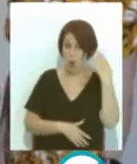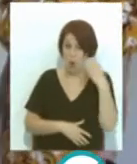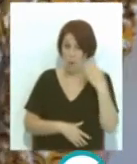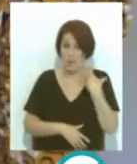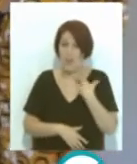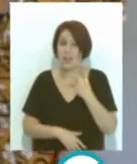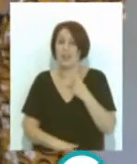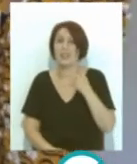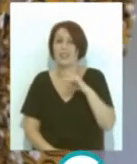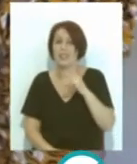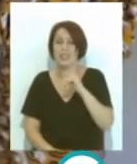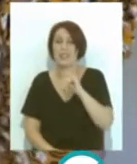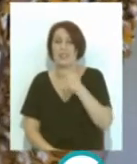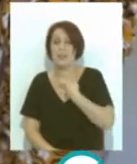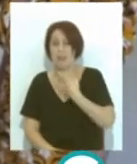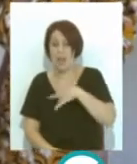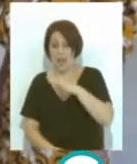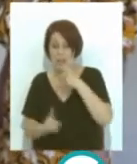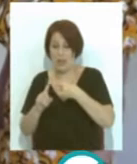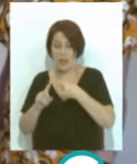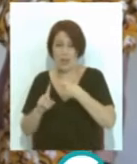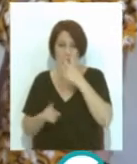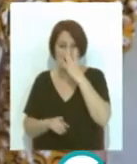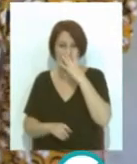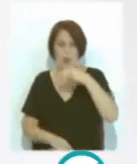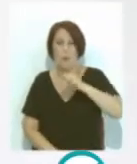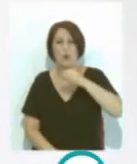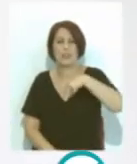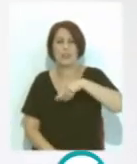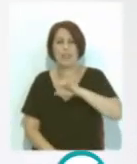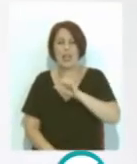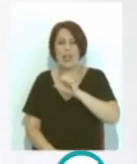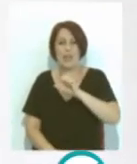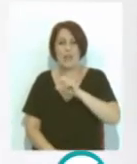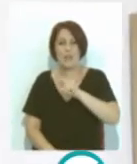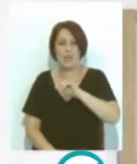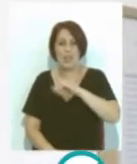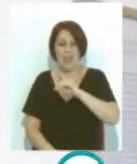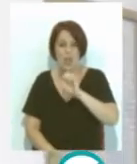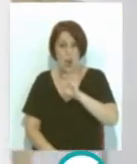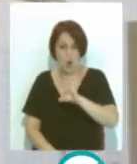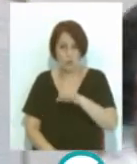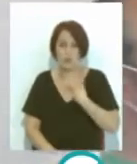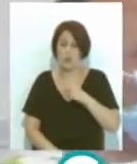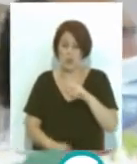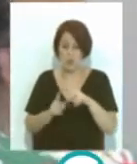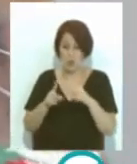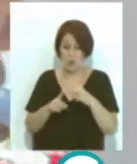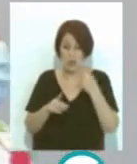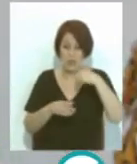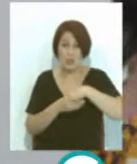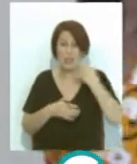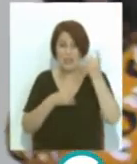Joaquín Hernández y el Carnaval en Montevideo de Alicia Teivo y José Arisi dos muestras que se sitúan dentro de las